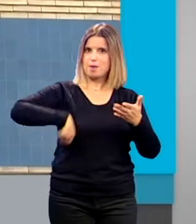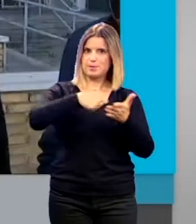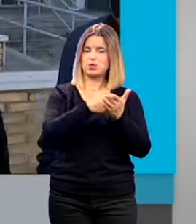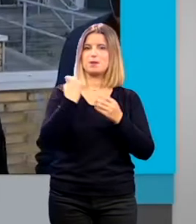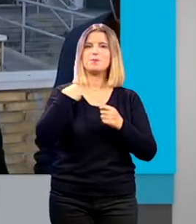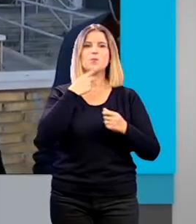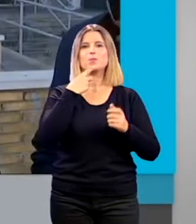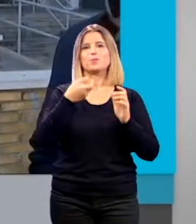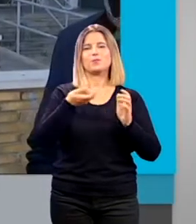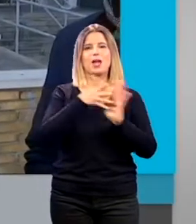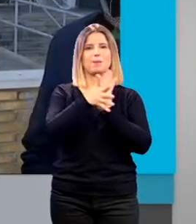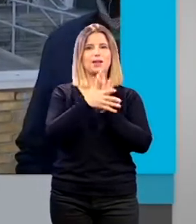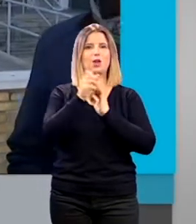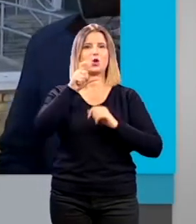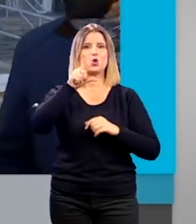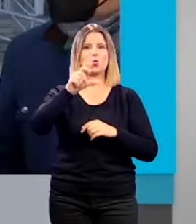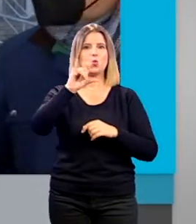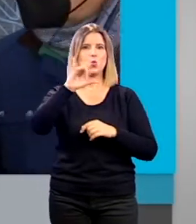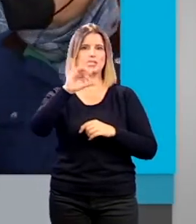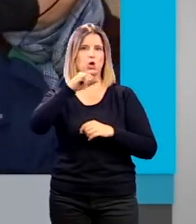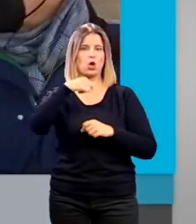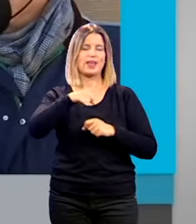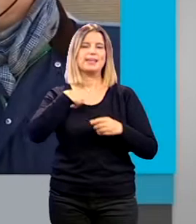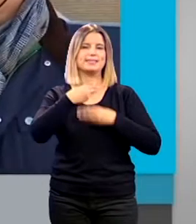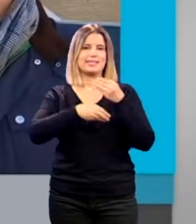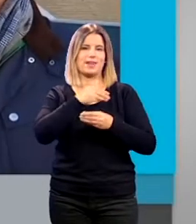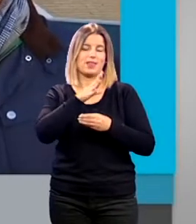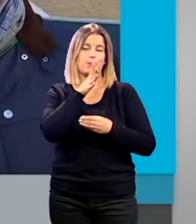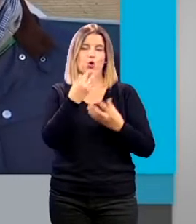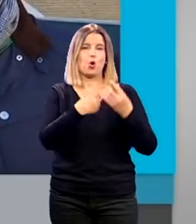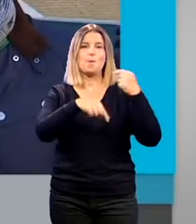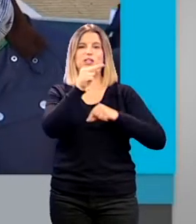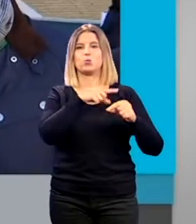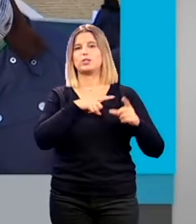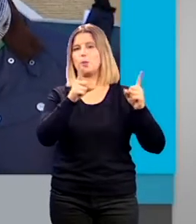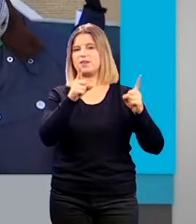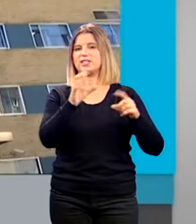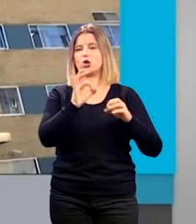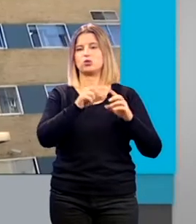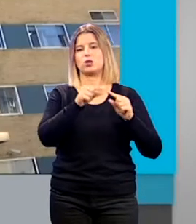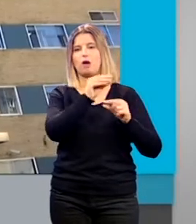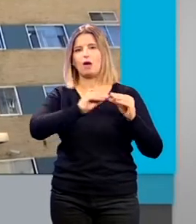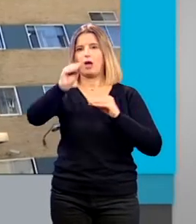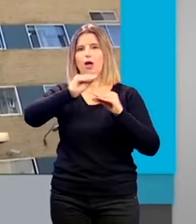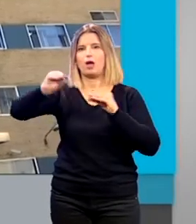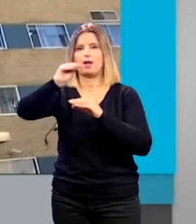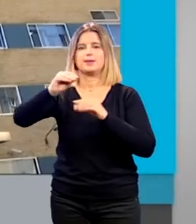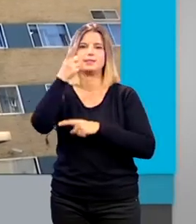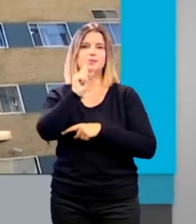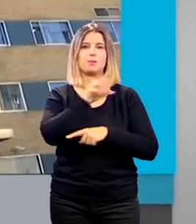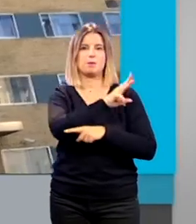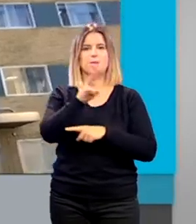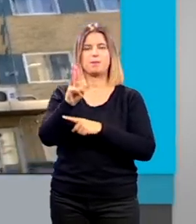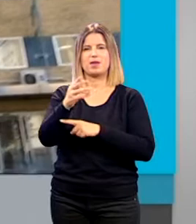explicado el coordinador del grupo Luis González se realizarán pero no con las partidas previstas sino con transferencias de crédito desde el PP también han criticado los